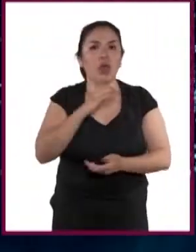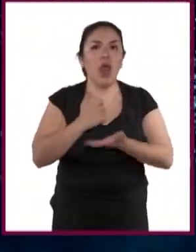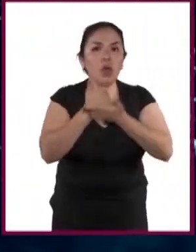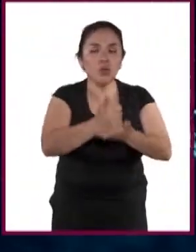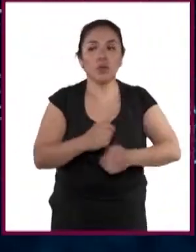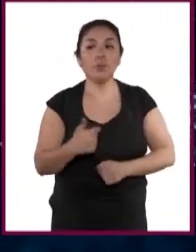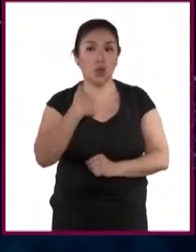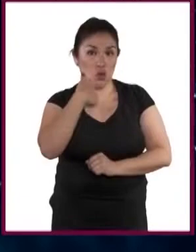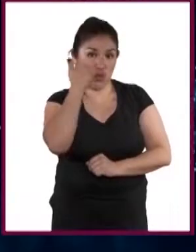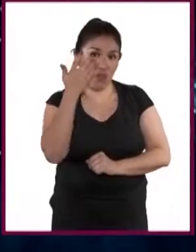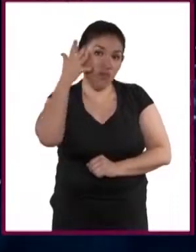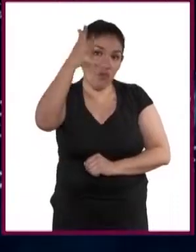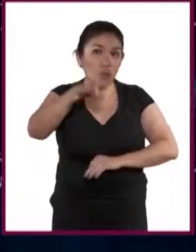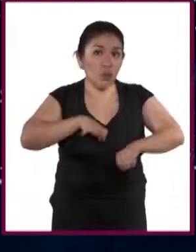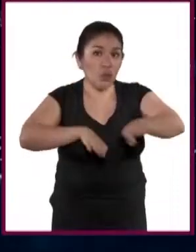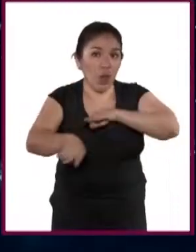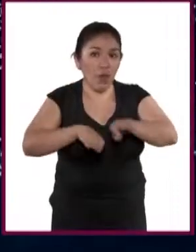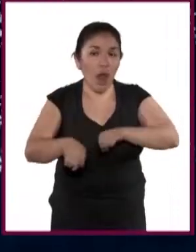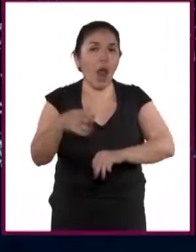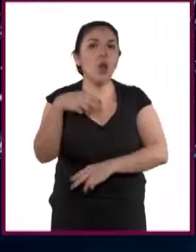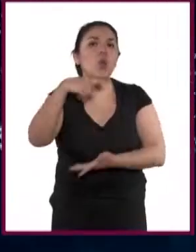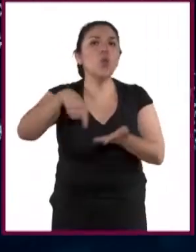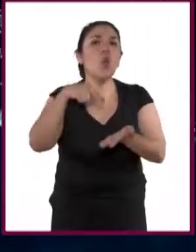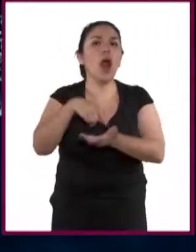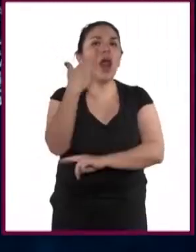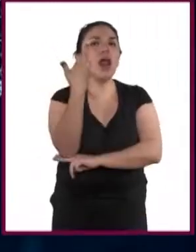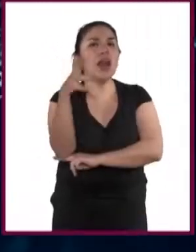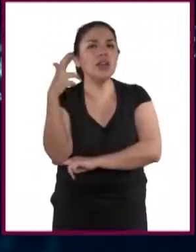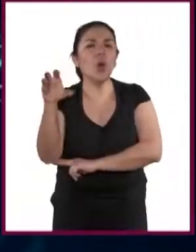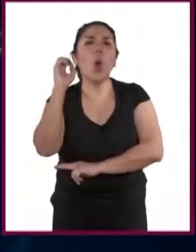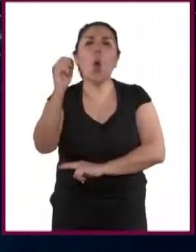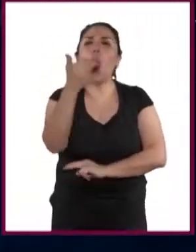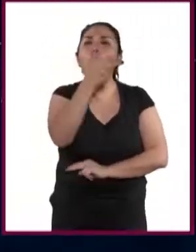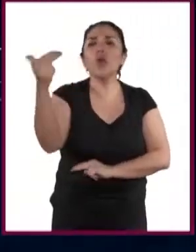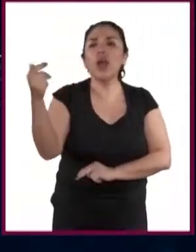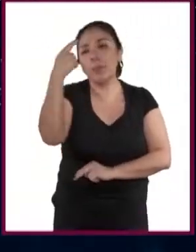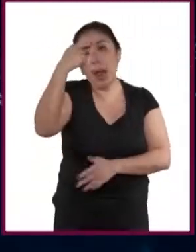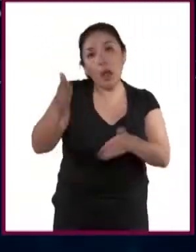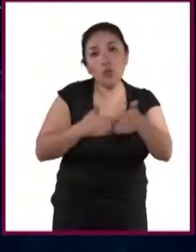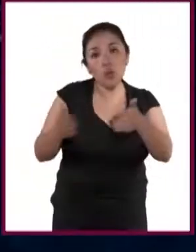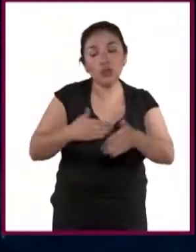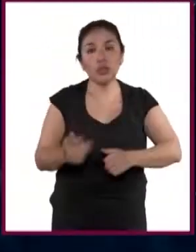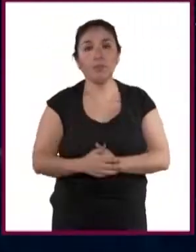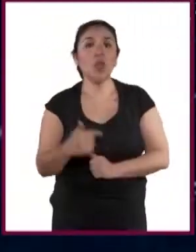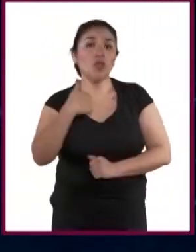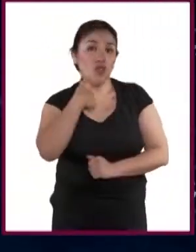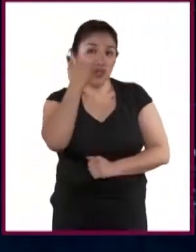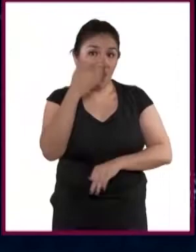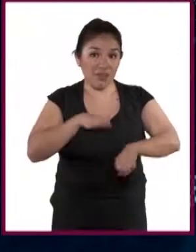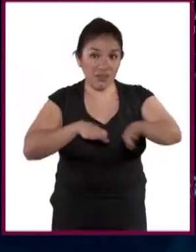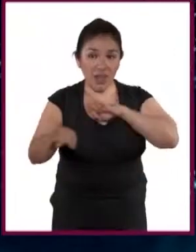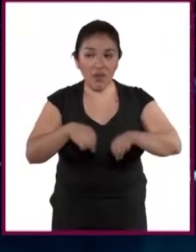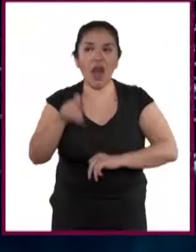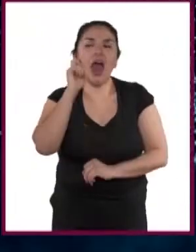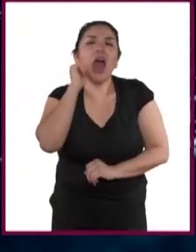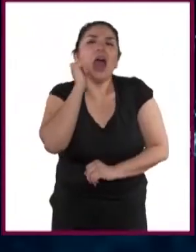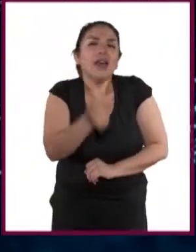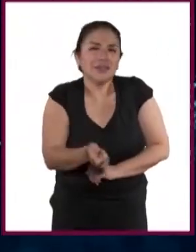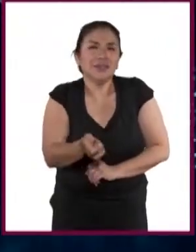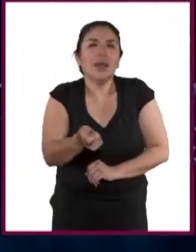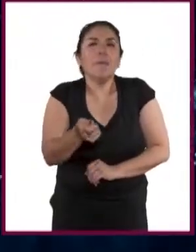A mí me gustaría trabajar en un restaurante o en un hotel en el área de cocina. Me gustaría trabajar en lo